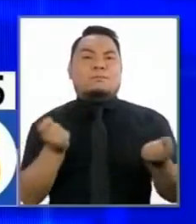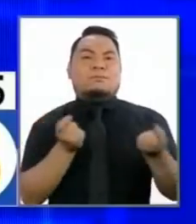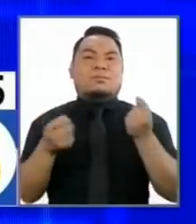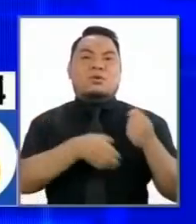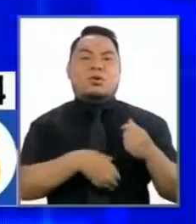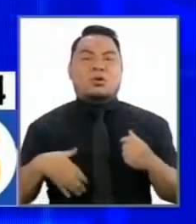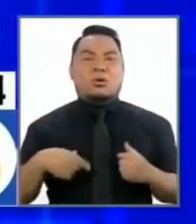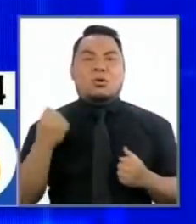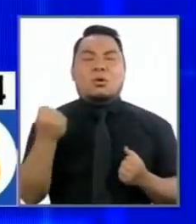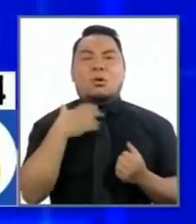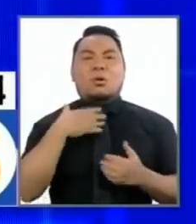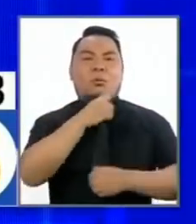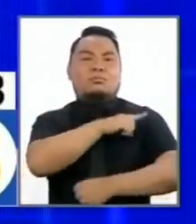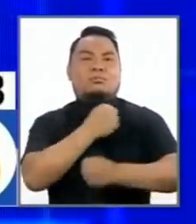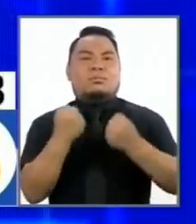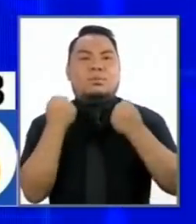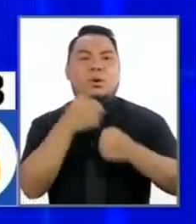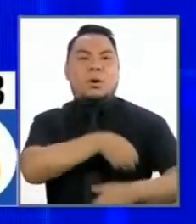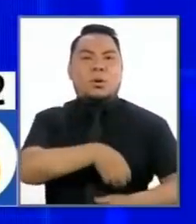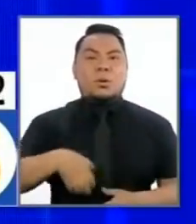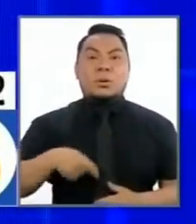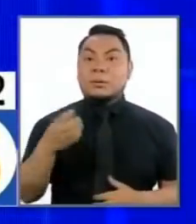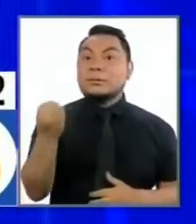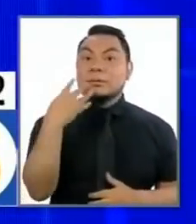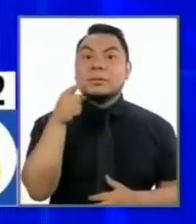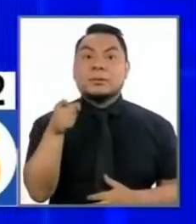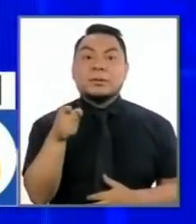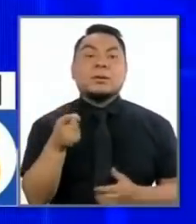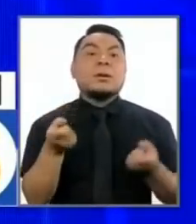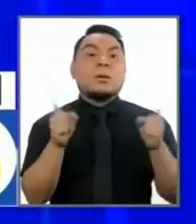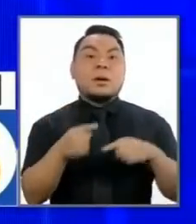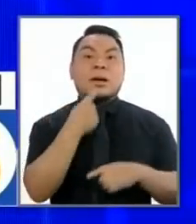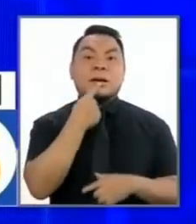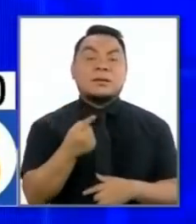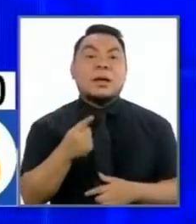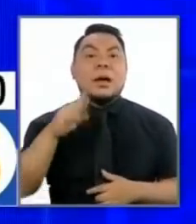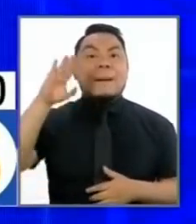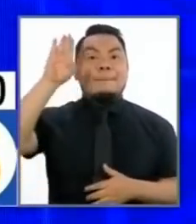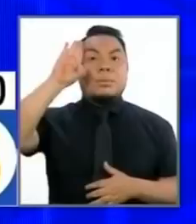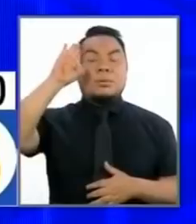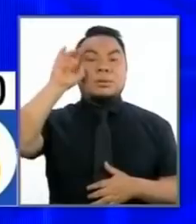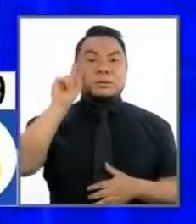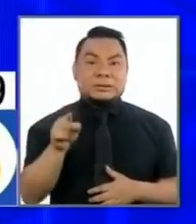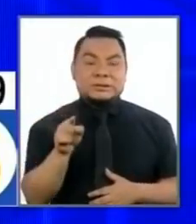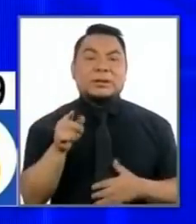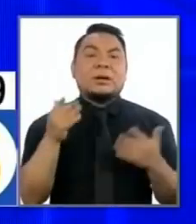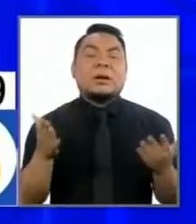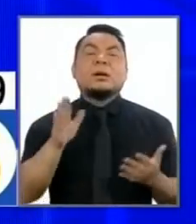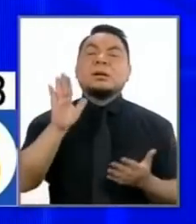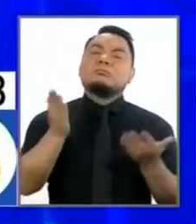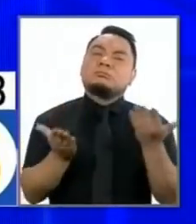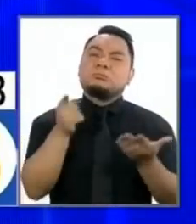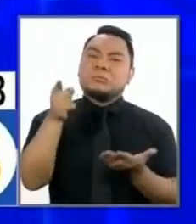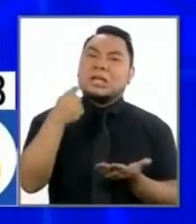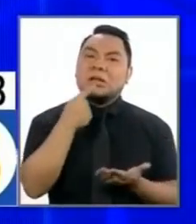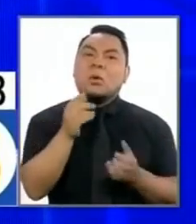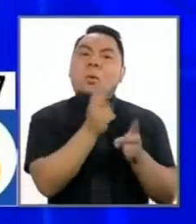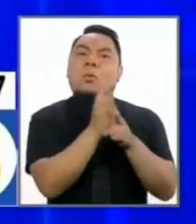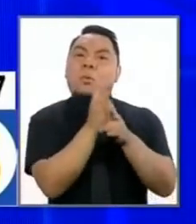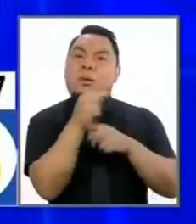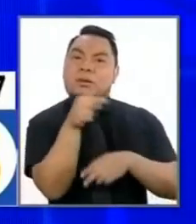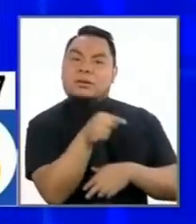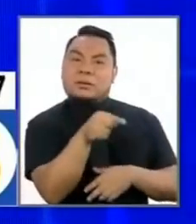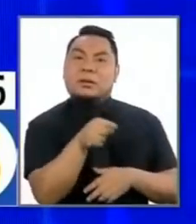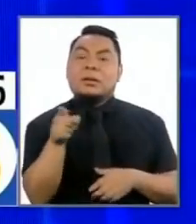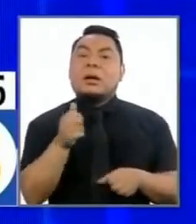como ya lo hemos visto cuando dicen no es más a la policía que supuestamente lo cuida